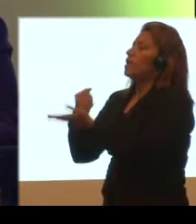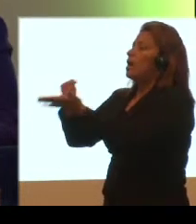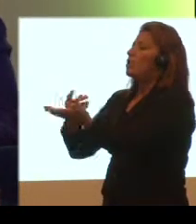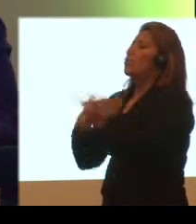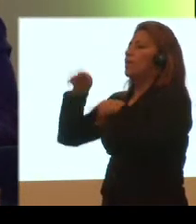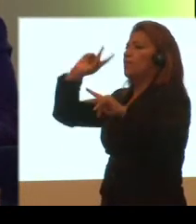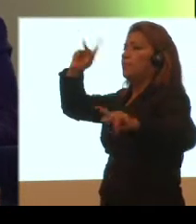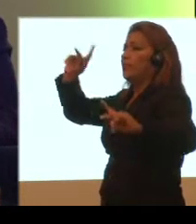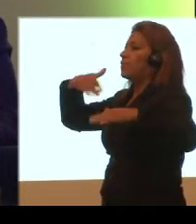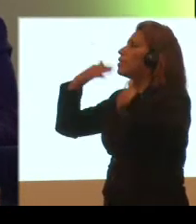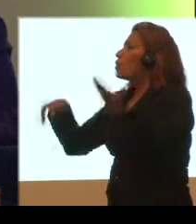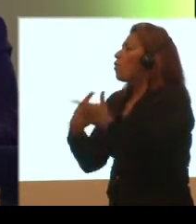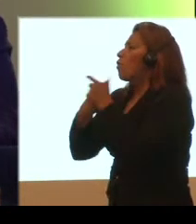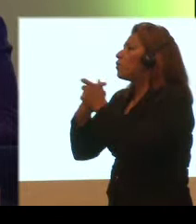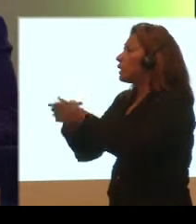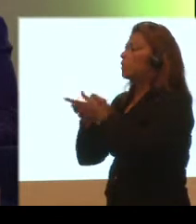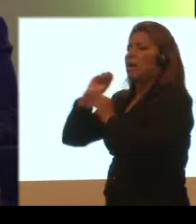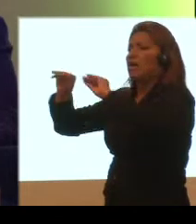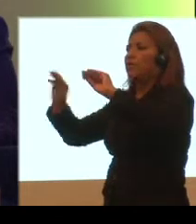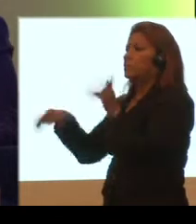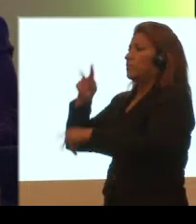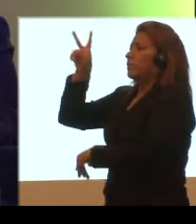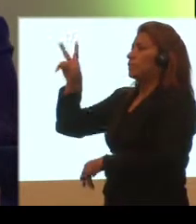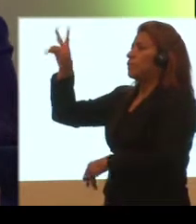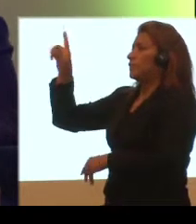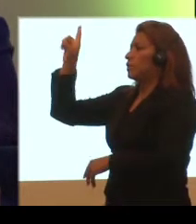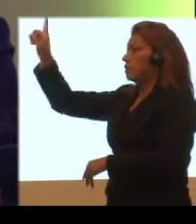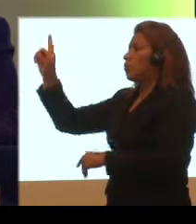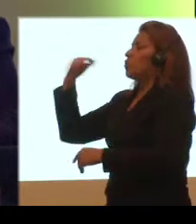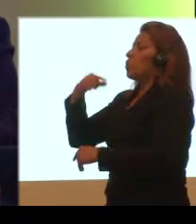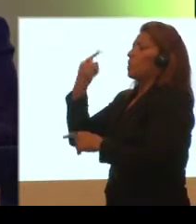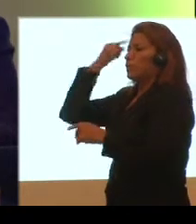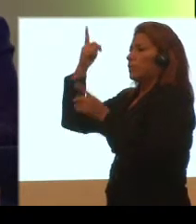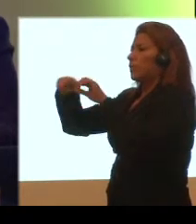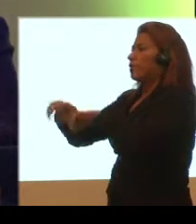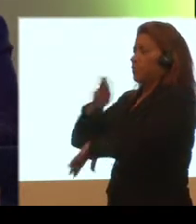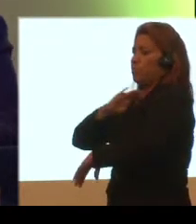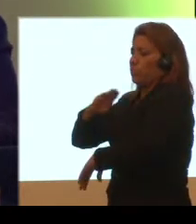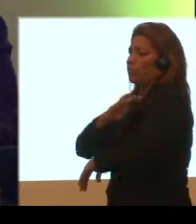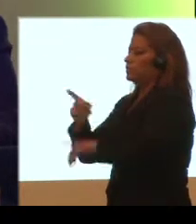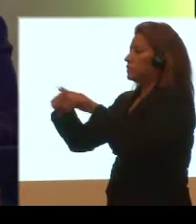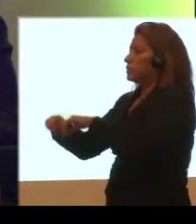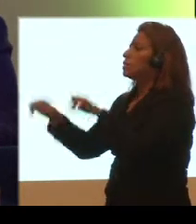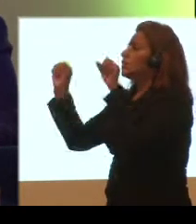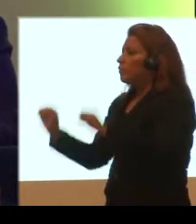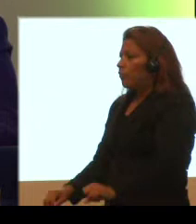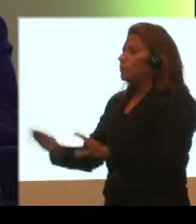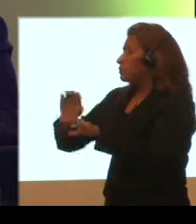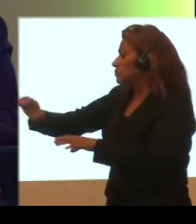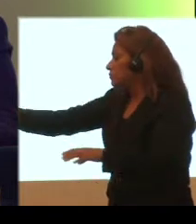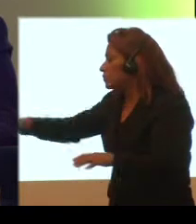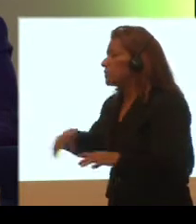su política de gestión de riesgos. Que los 221 gobiernos autónomos y centralizados municipales cuenten con unidades de